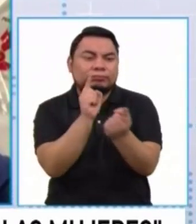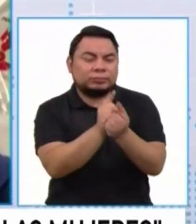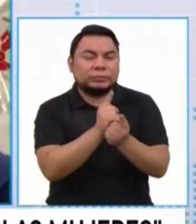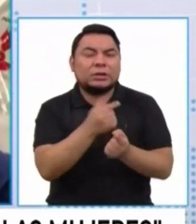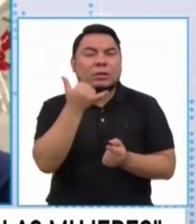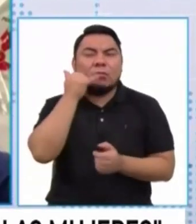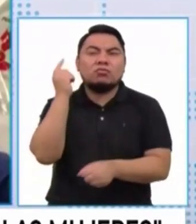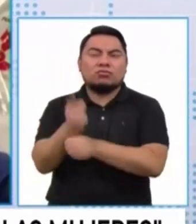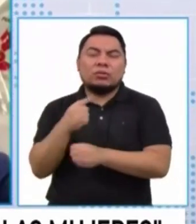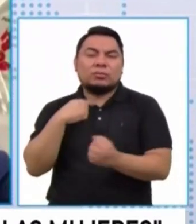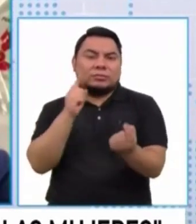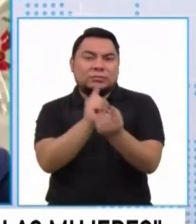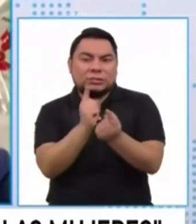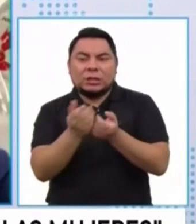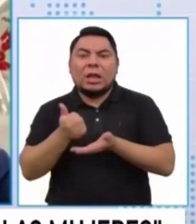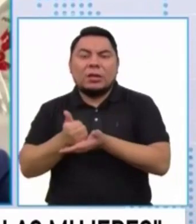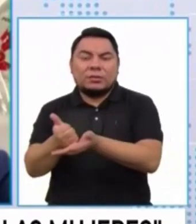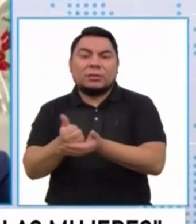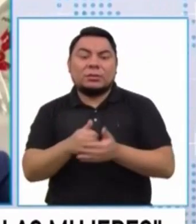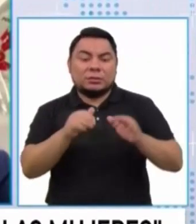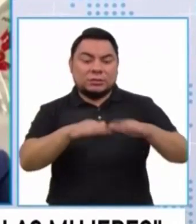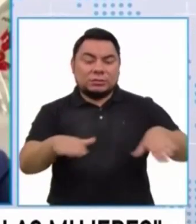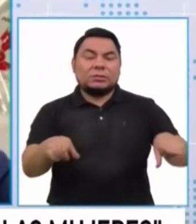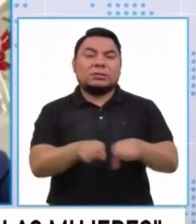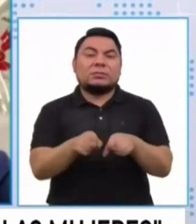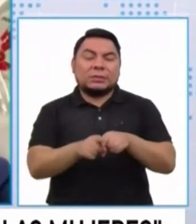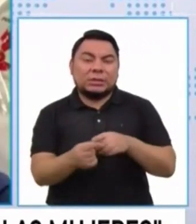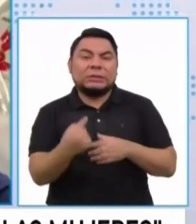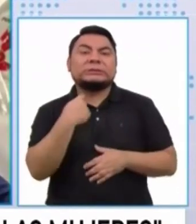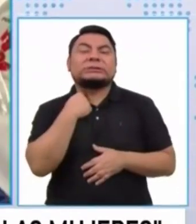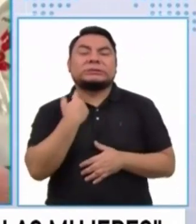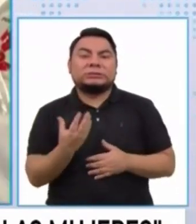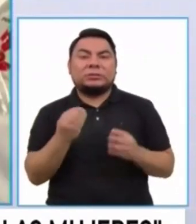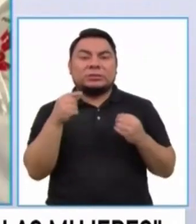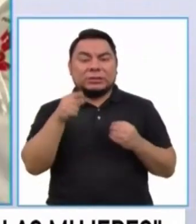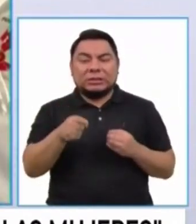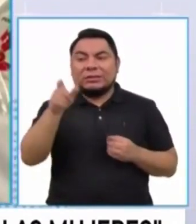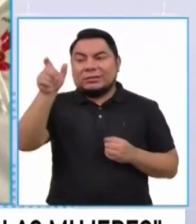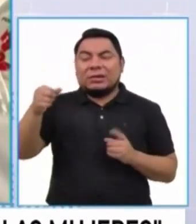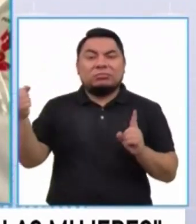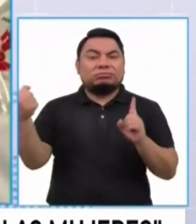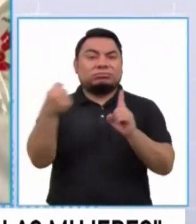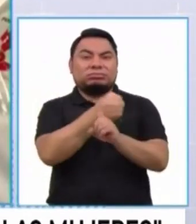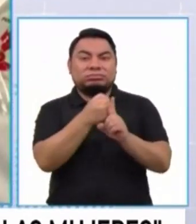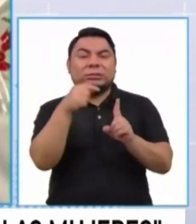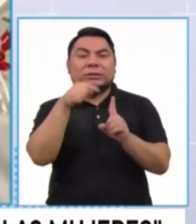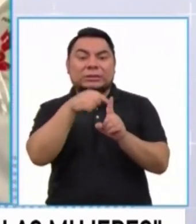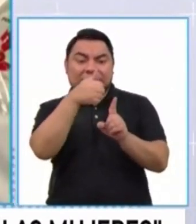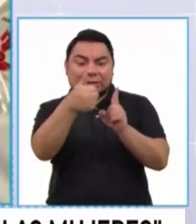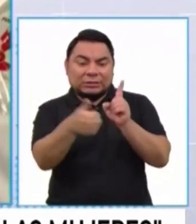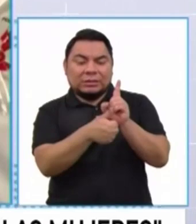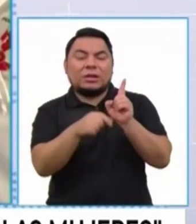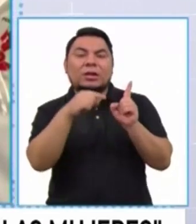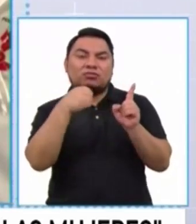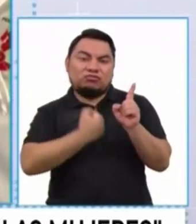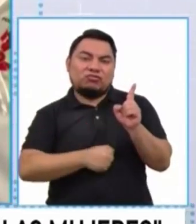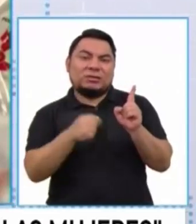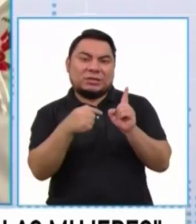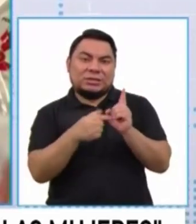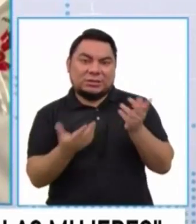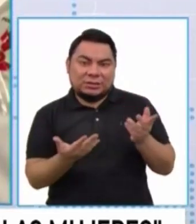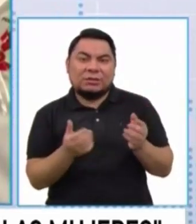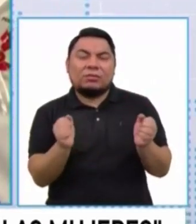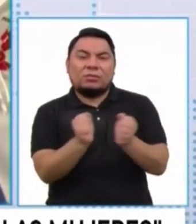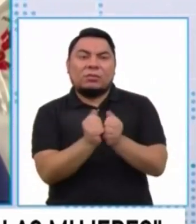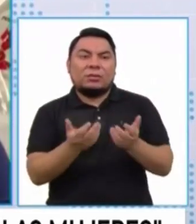Los niños también han sido afectados, ¿no? Porque es el agresor que está con el niño, y